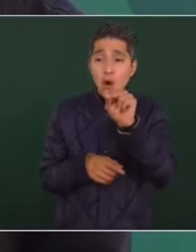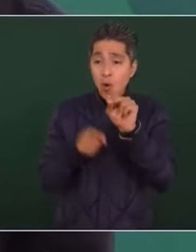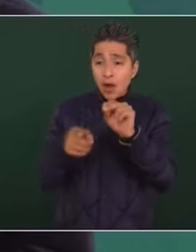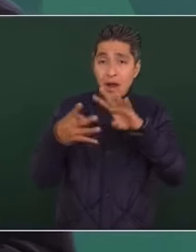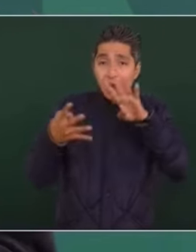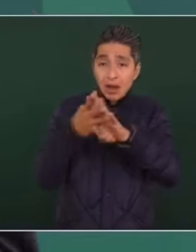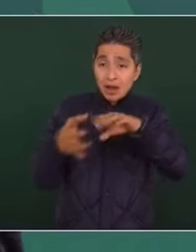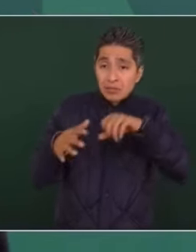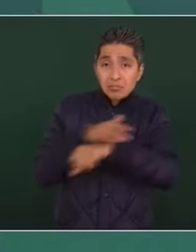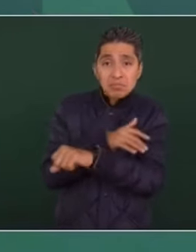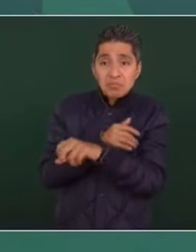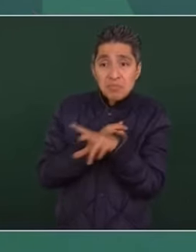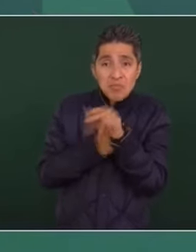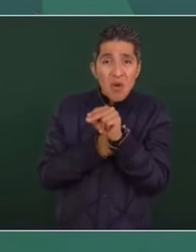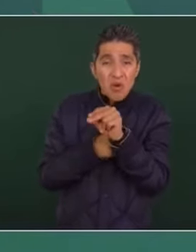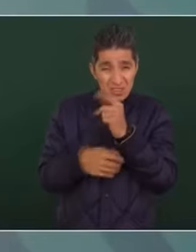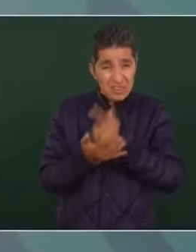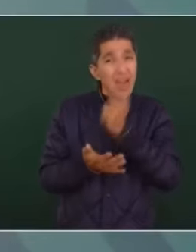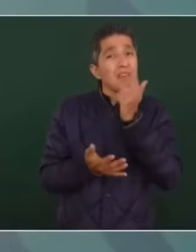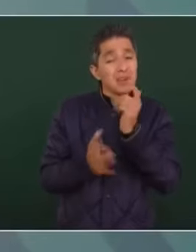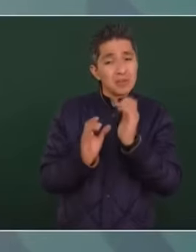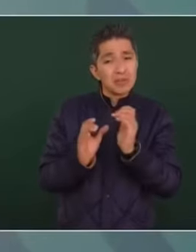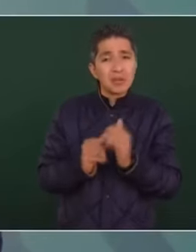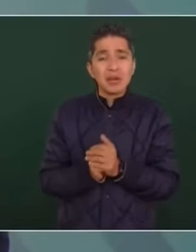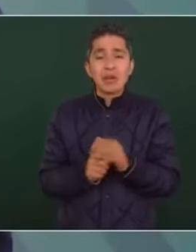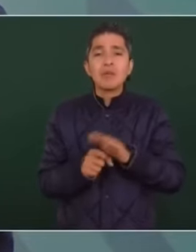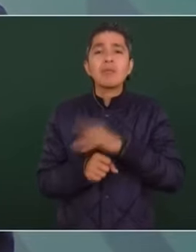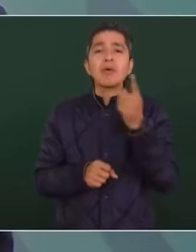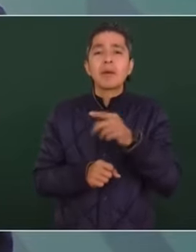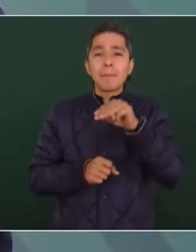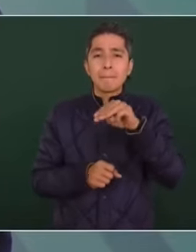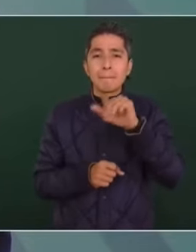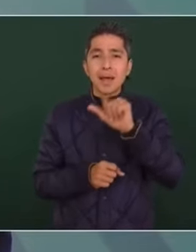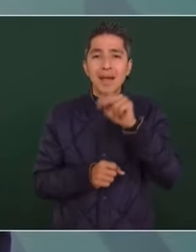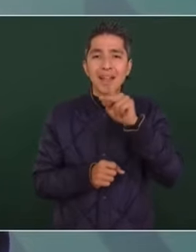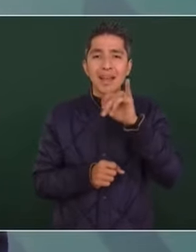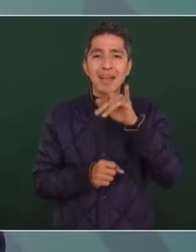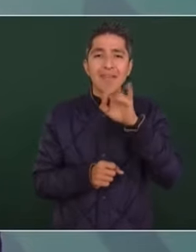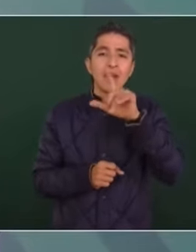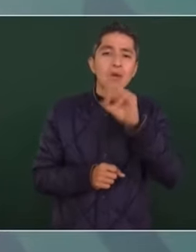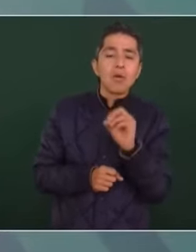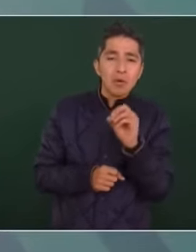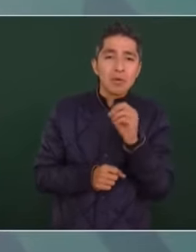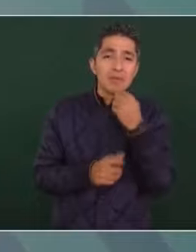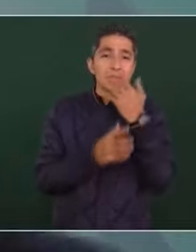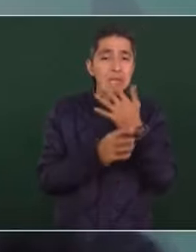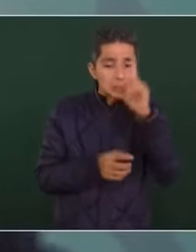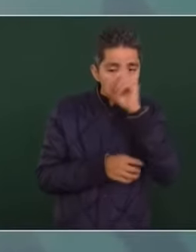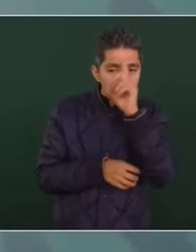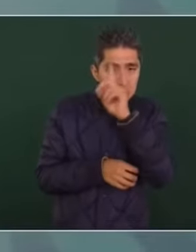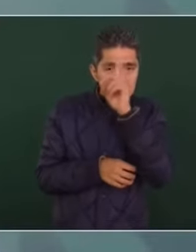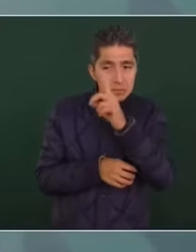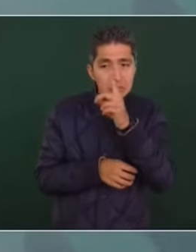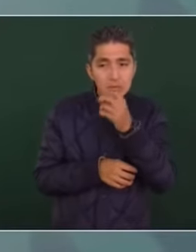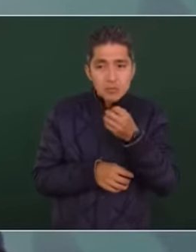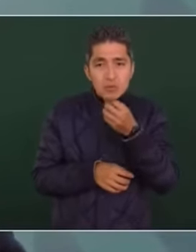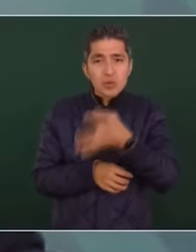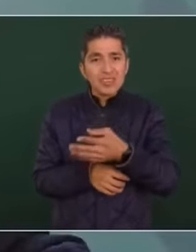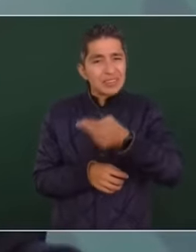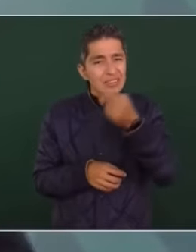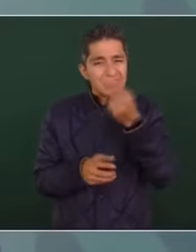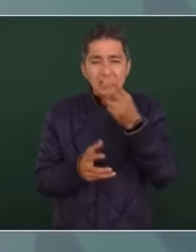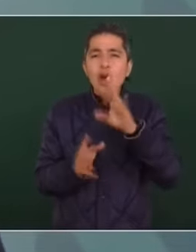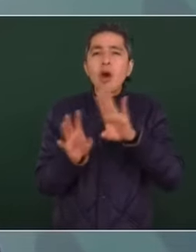porque Maquiavelo recomendaba que había que acabar,